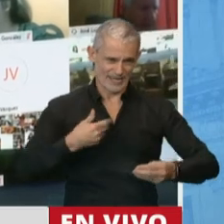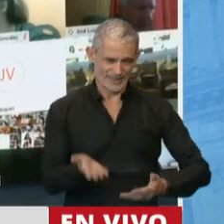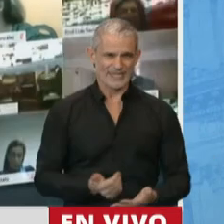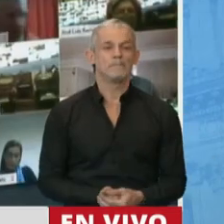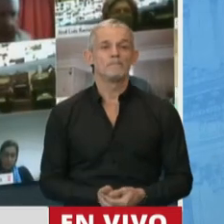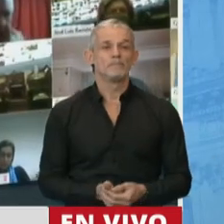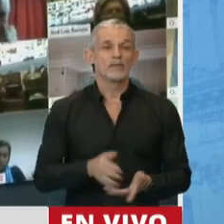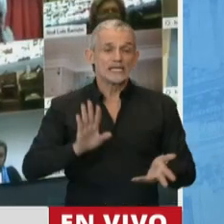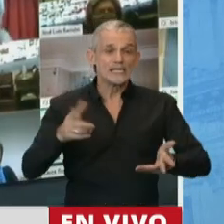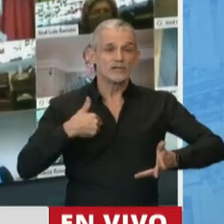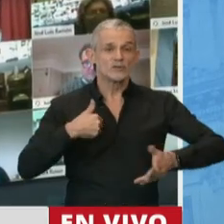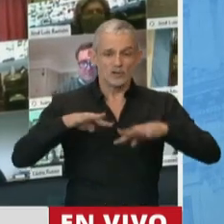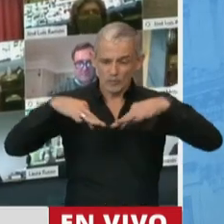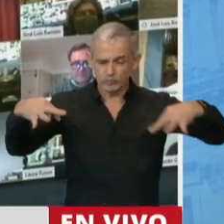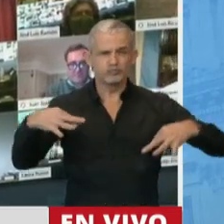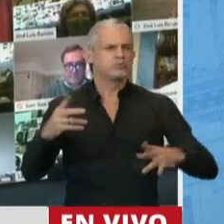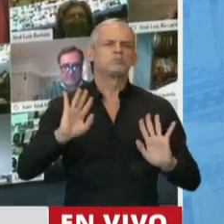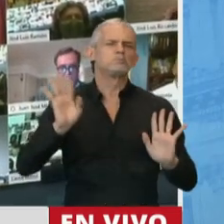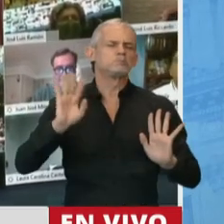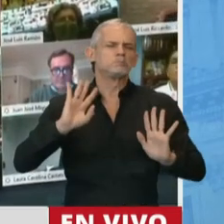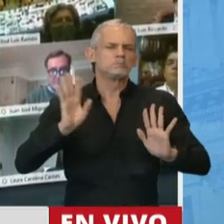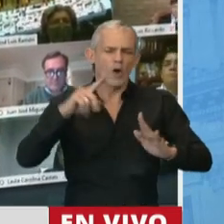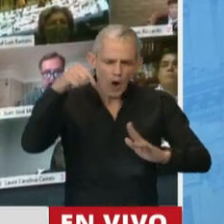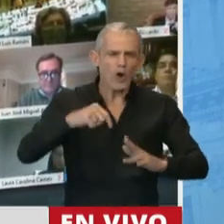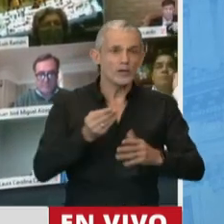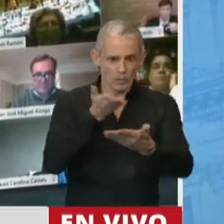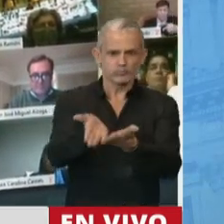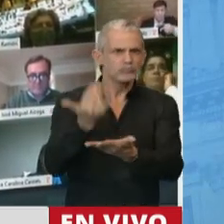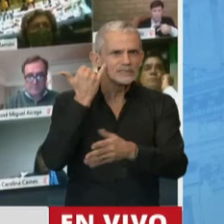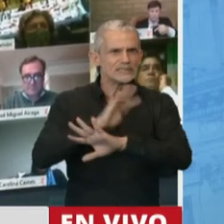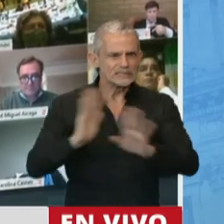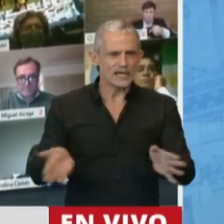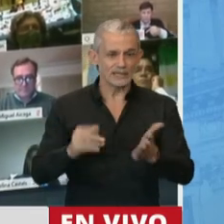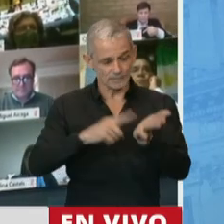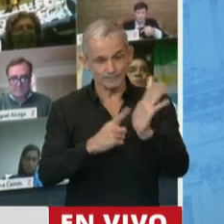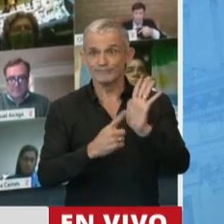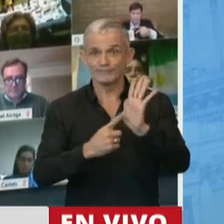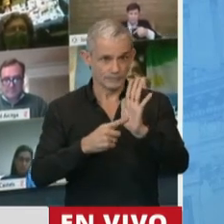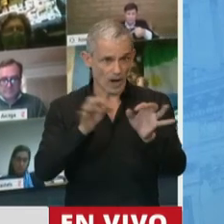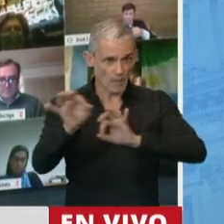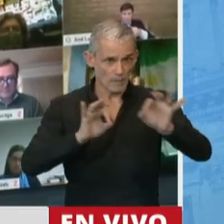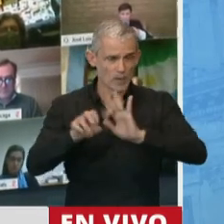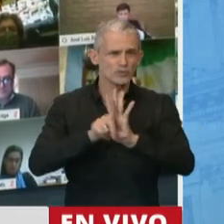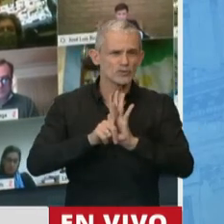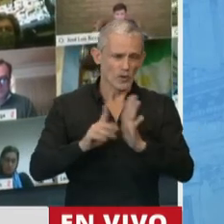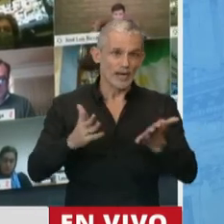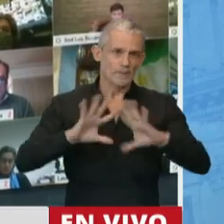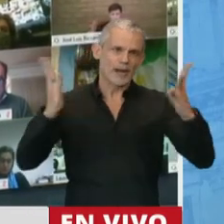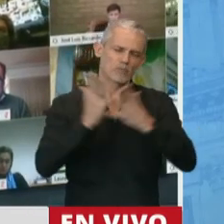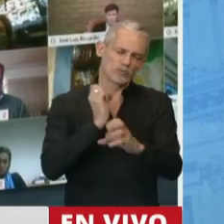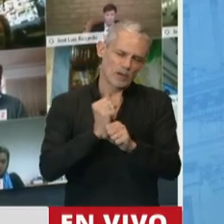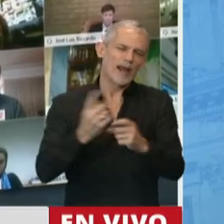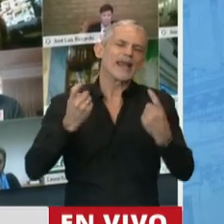Entonces, no estaba en el recinto, no había podido llegar, hoy lo tenemos acá, una propuesta normativa necesaria para el mundo del trabajo,